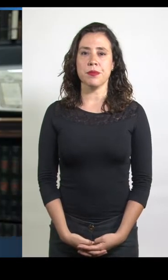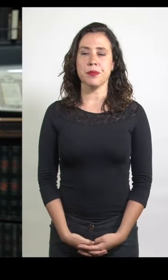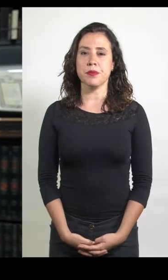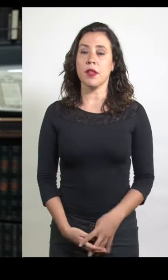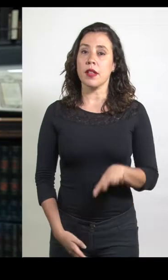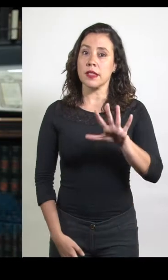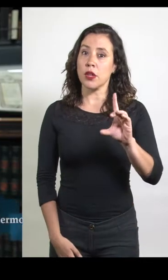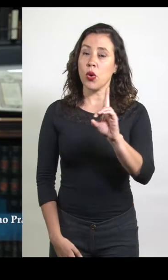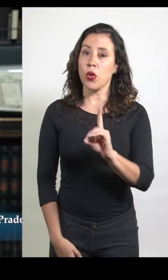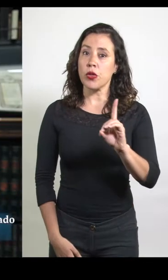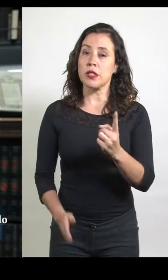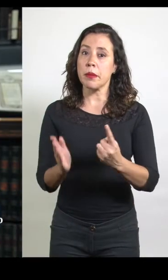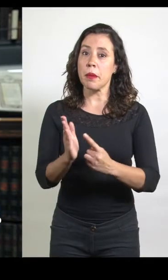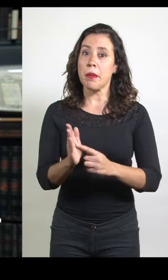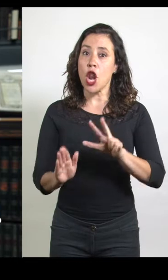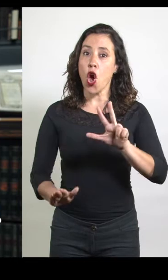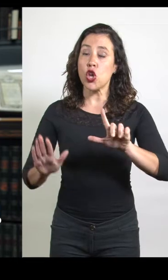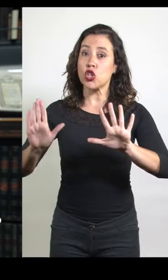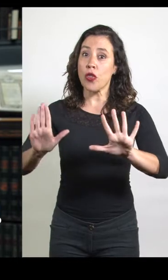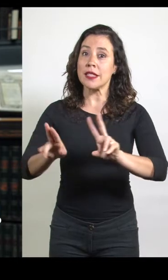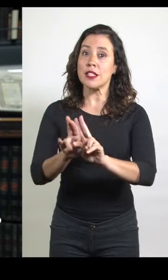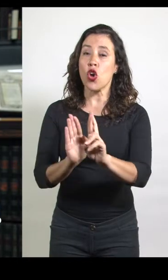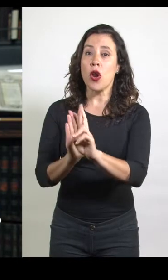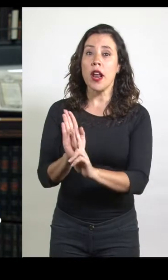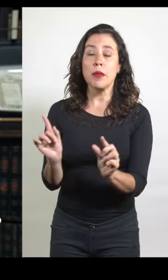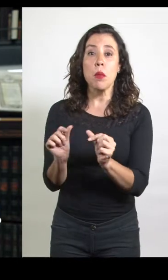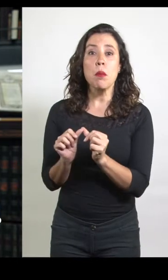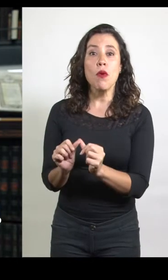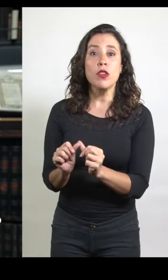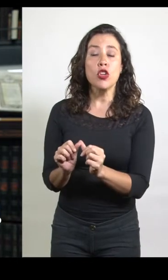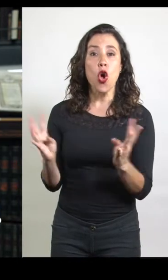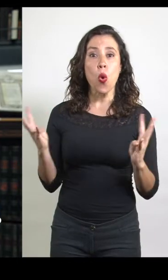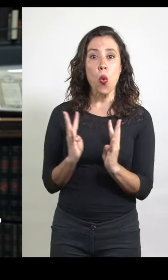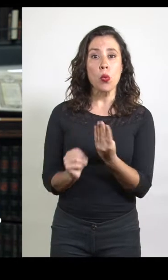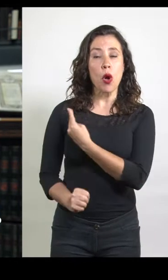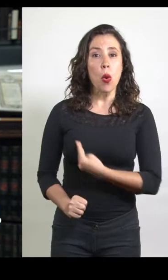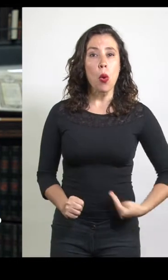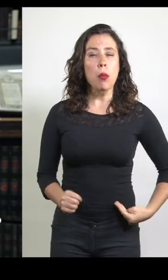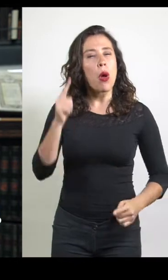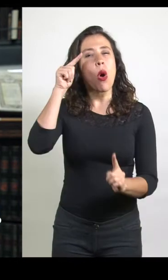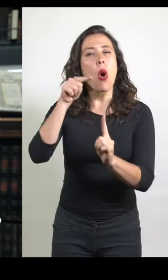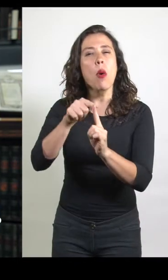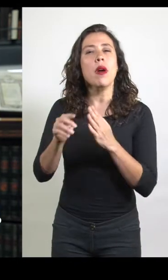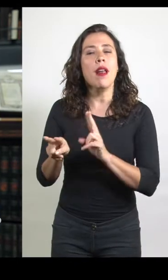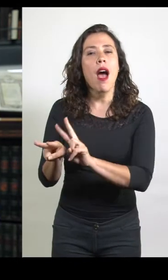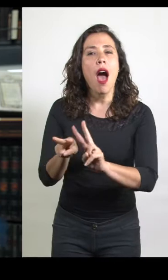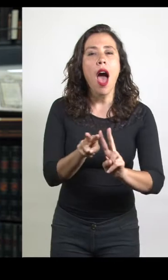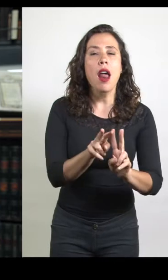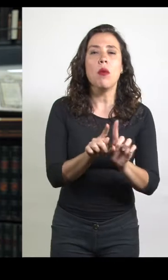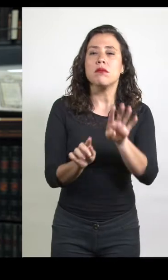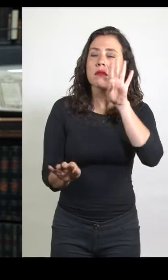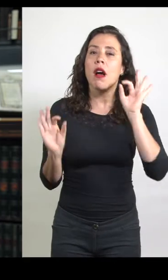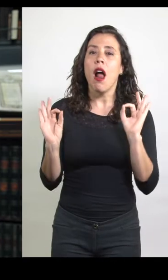El 5 de diciembre de 1810 se dictó reglamento provisional de la Junta de Gobierno con el objeto de arreglar y